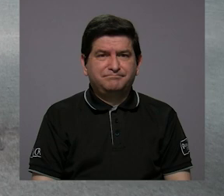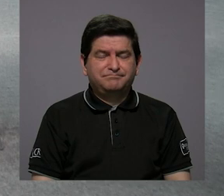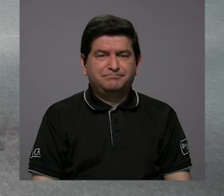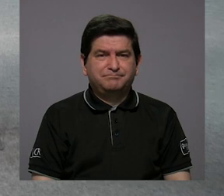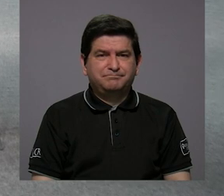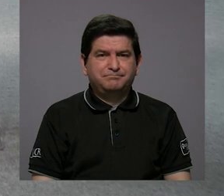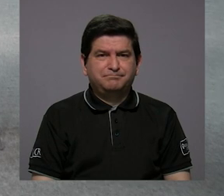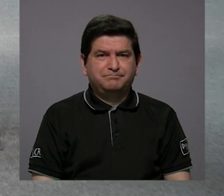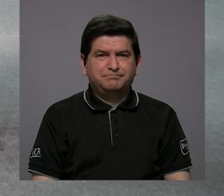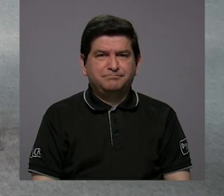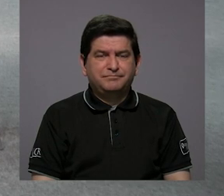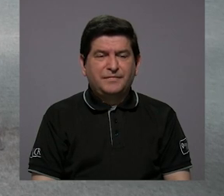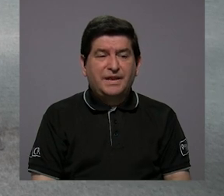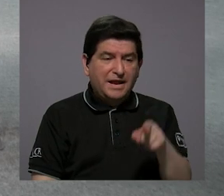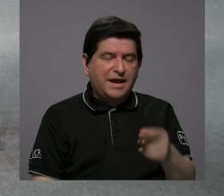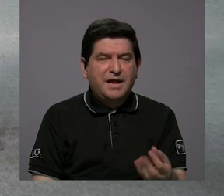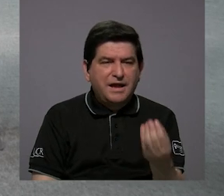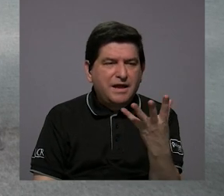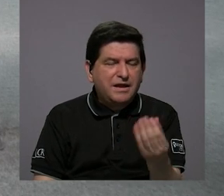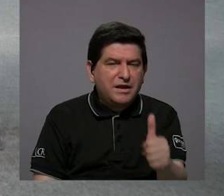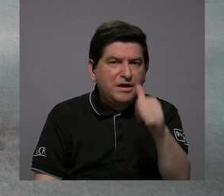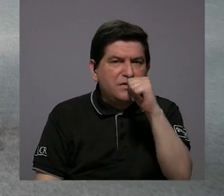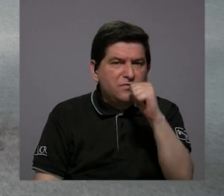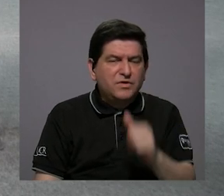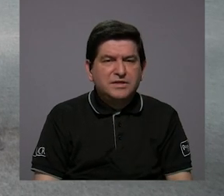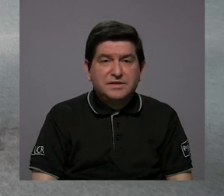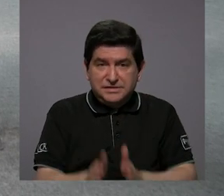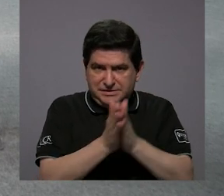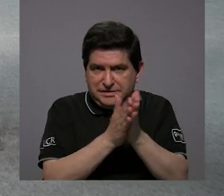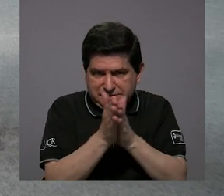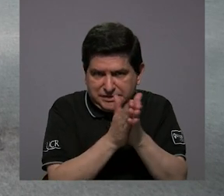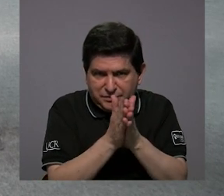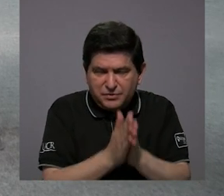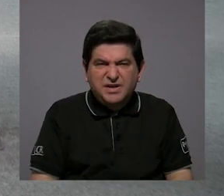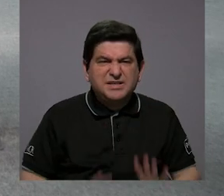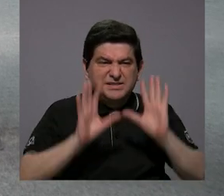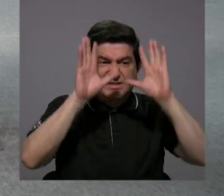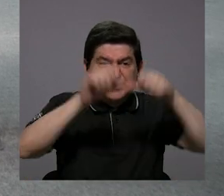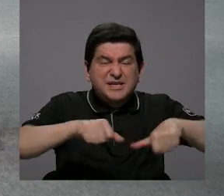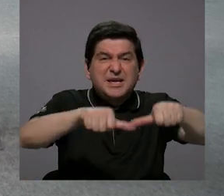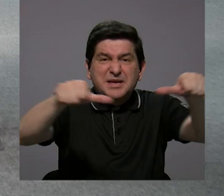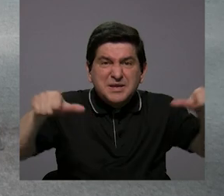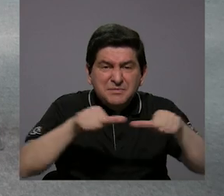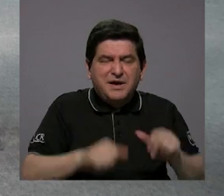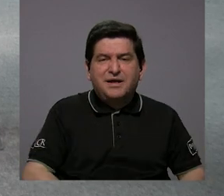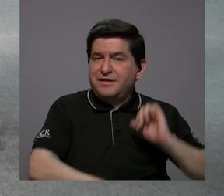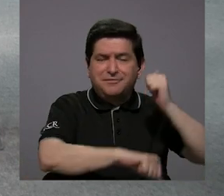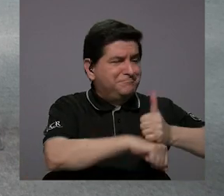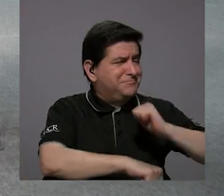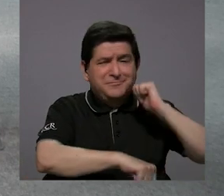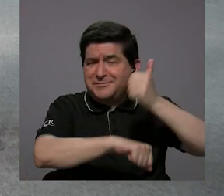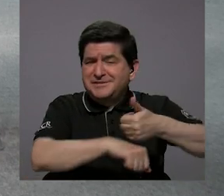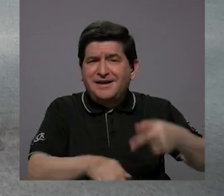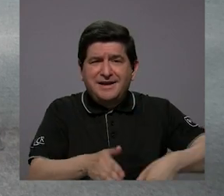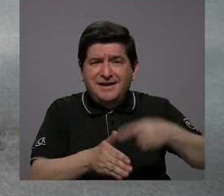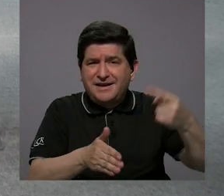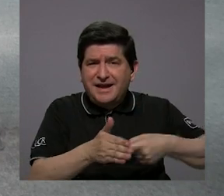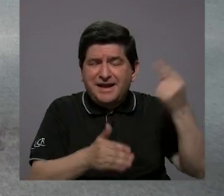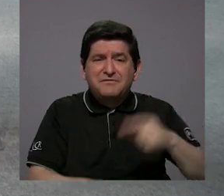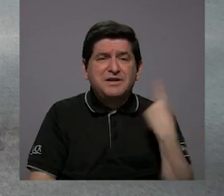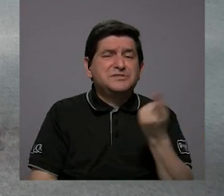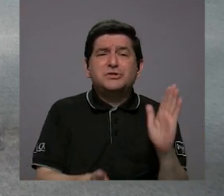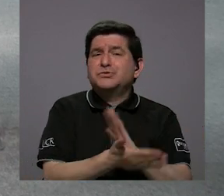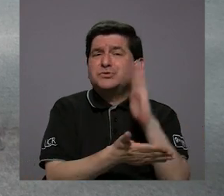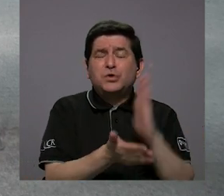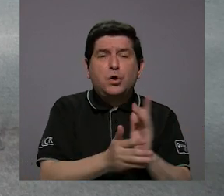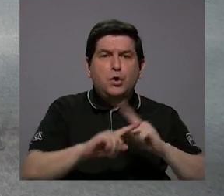es las captaciones, también hay invasión de esas zonas, no se han definido, o a están definidas